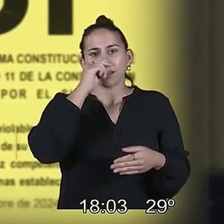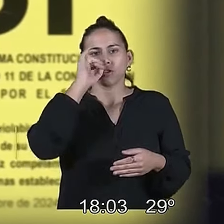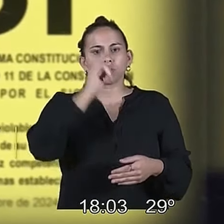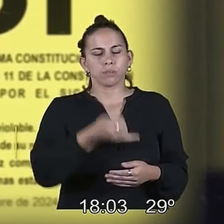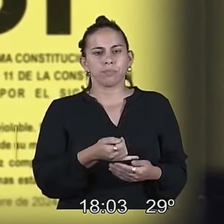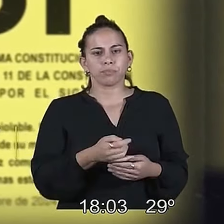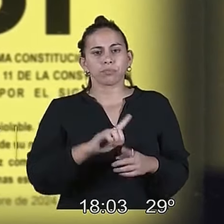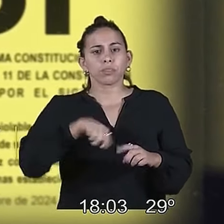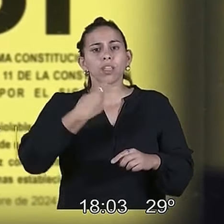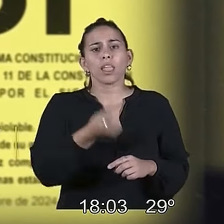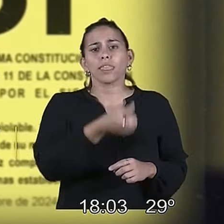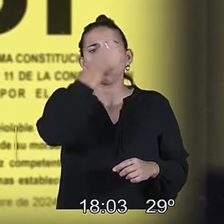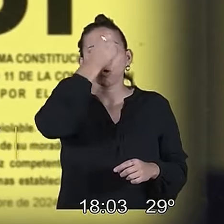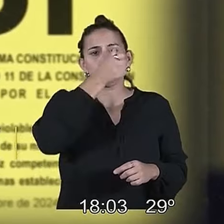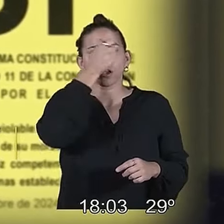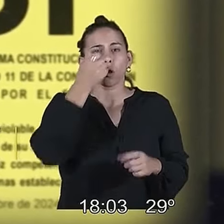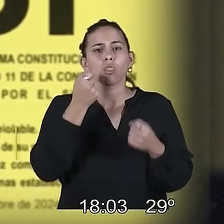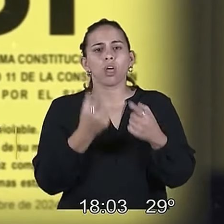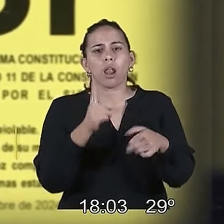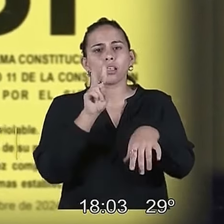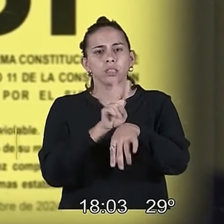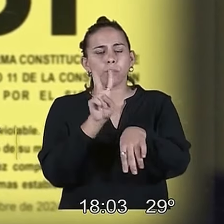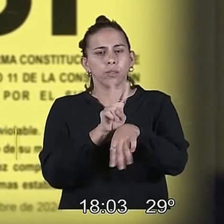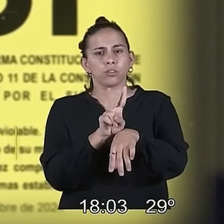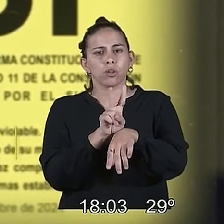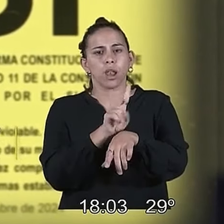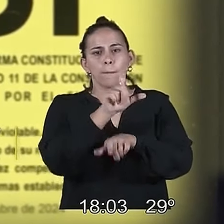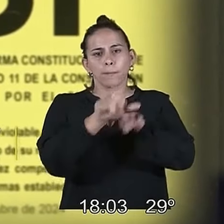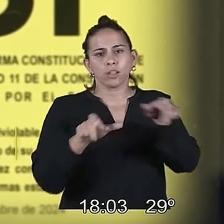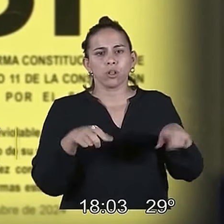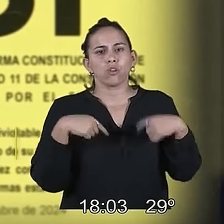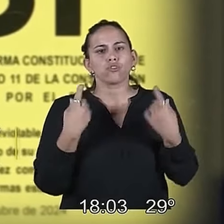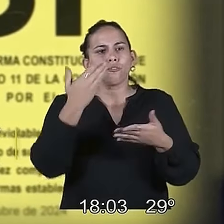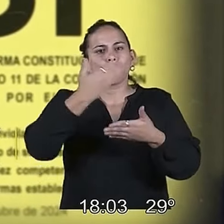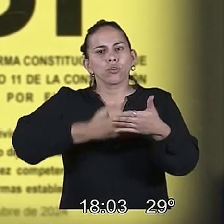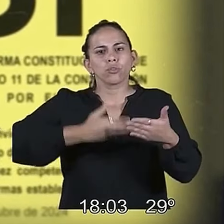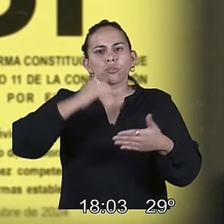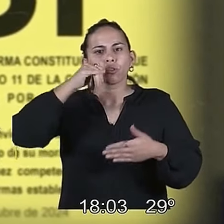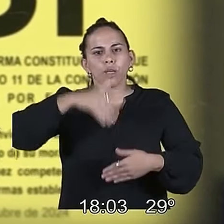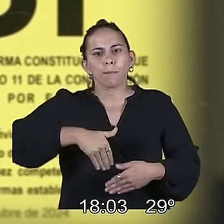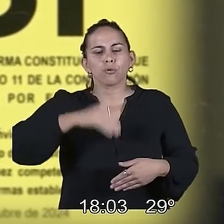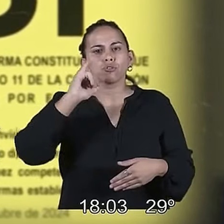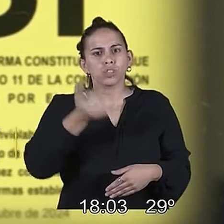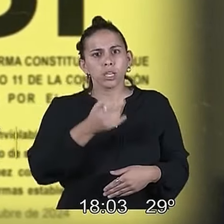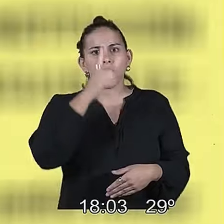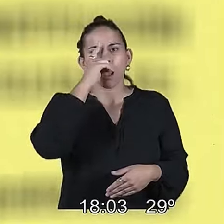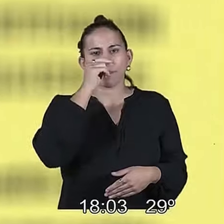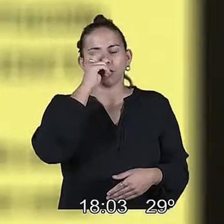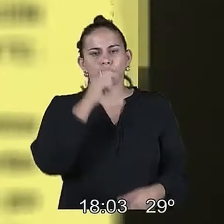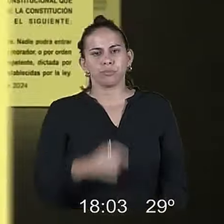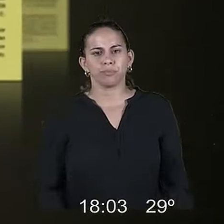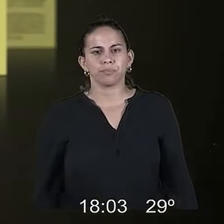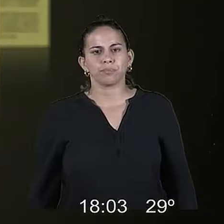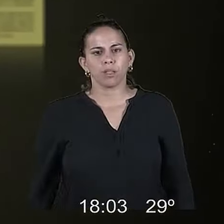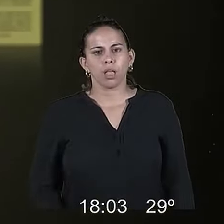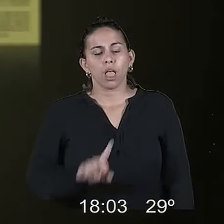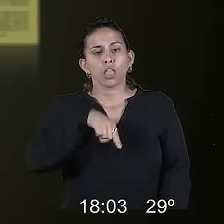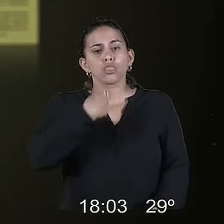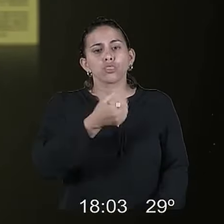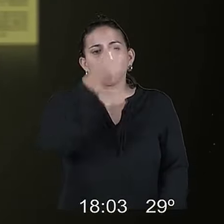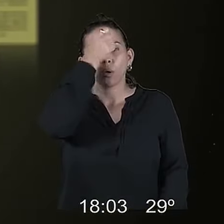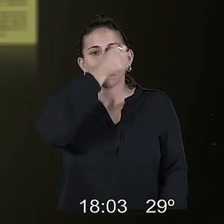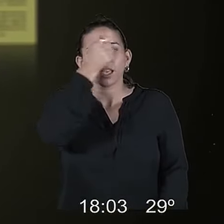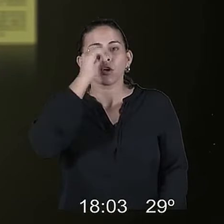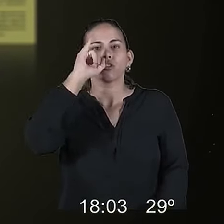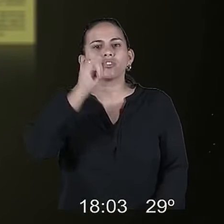domingo, para darle protección a los ciudadanos, votamos el CIE de la papeleta amarilla. El domingo,